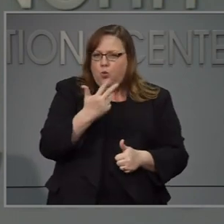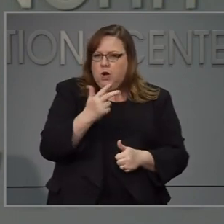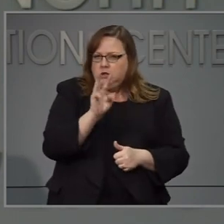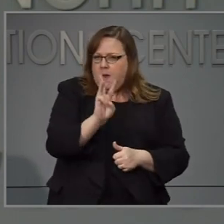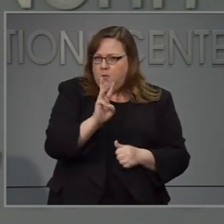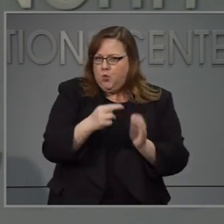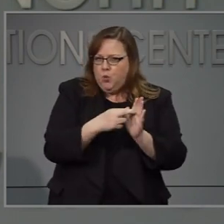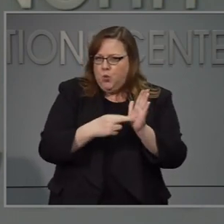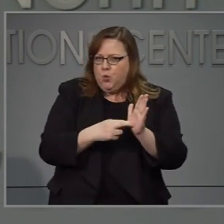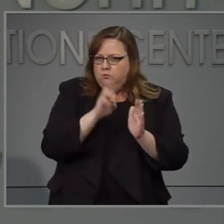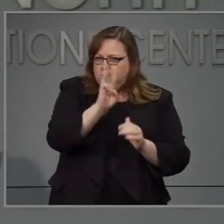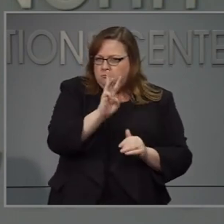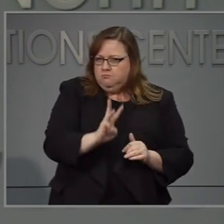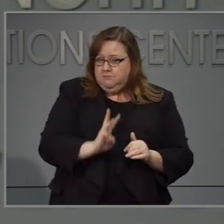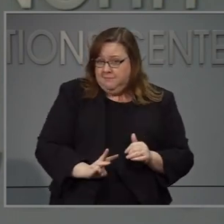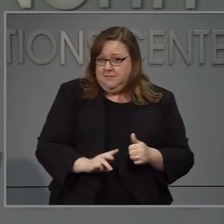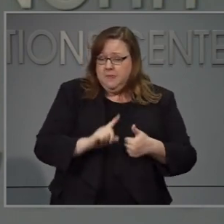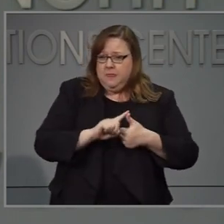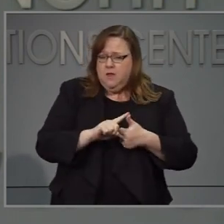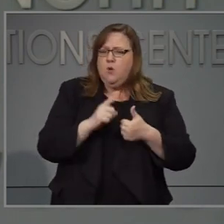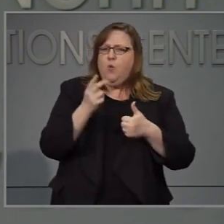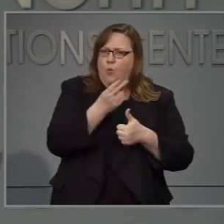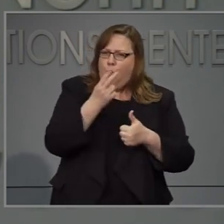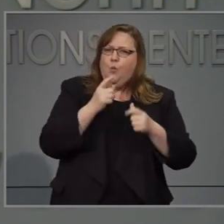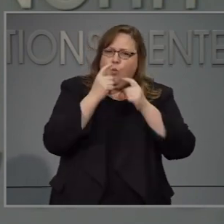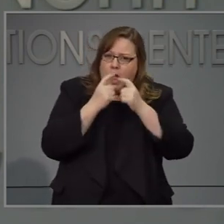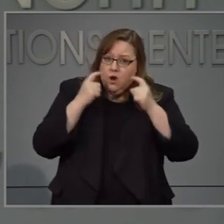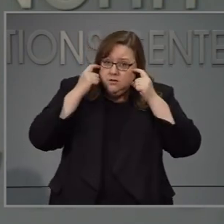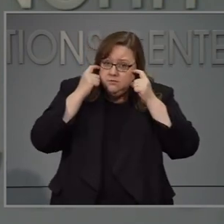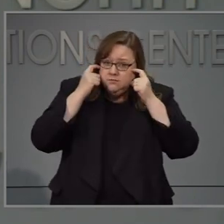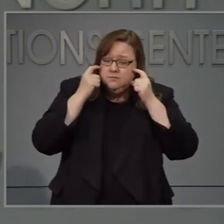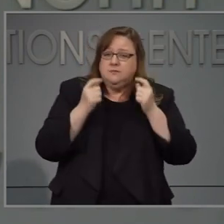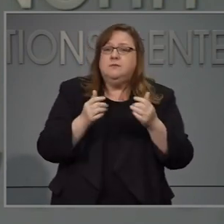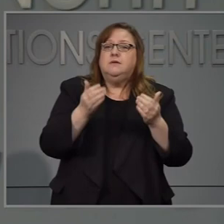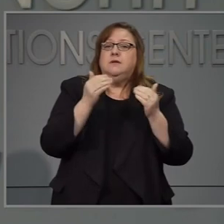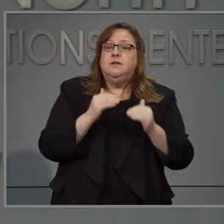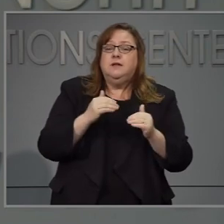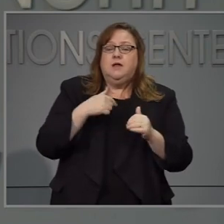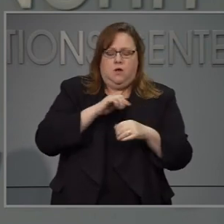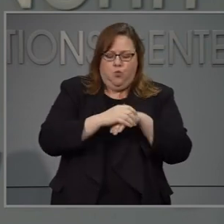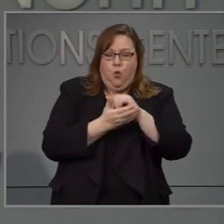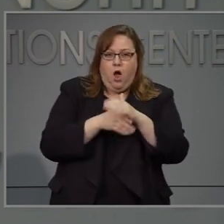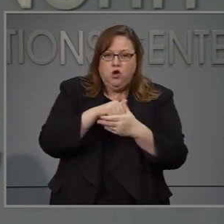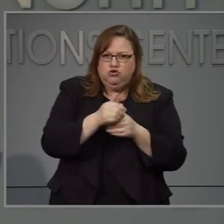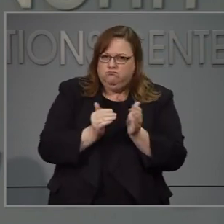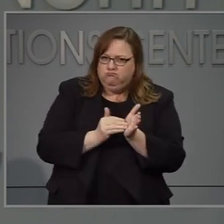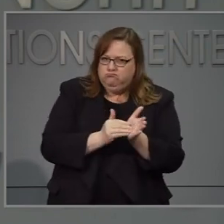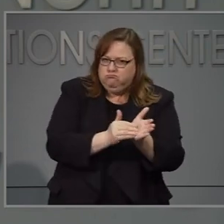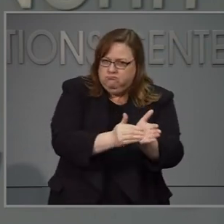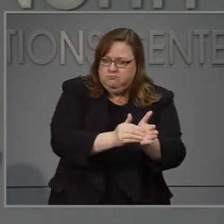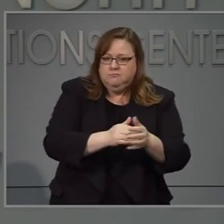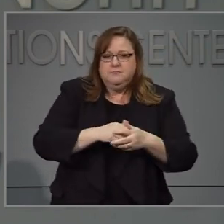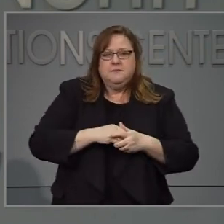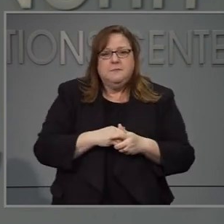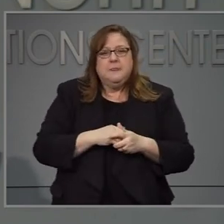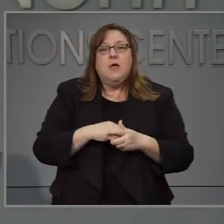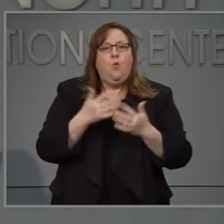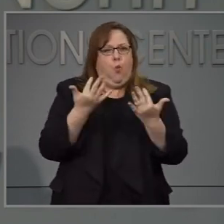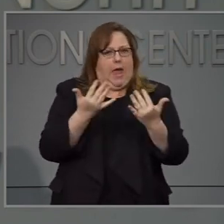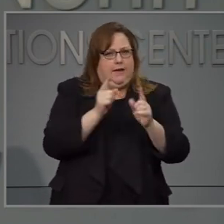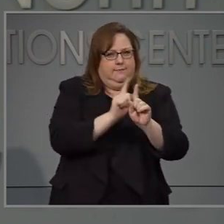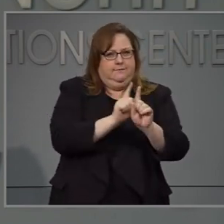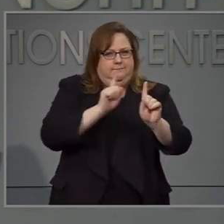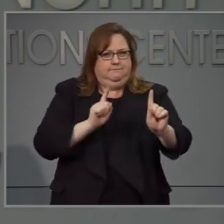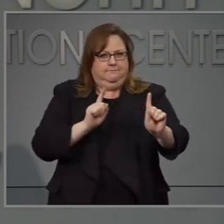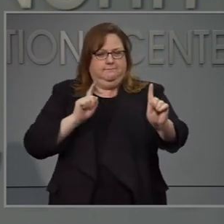distanciarse a seis pies y lavarse las manos frecuentemente. Esta es mi cubrebocas